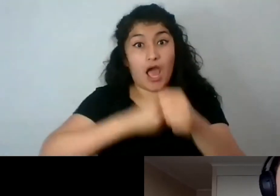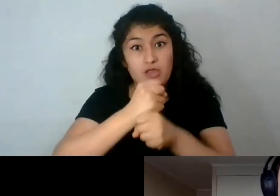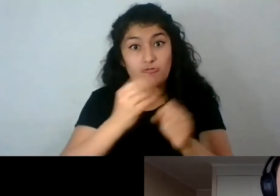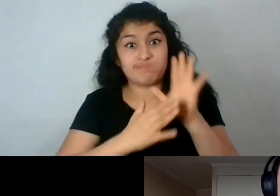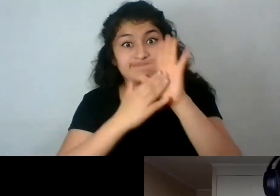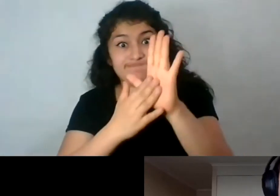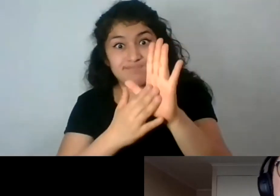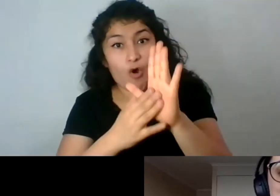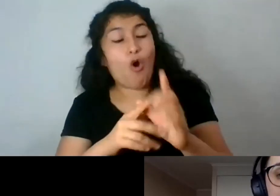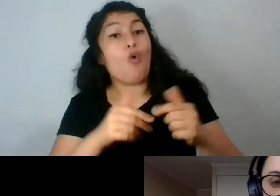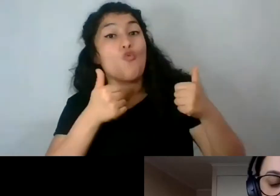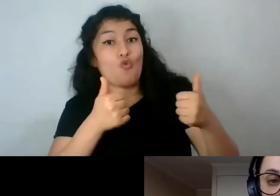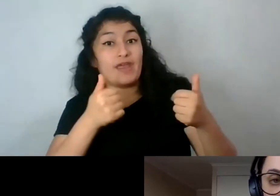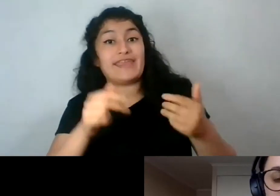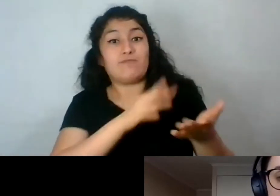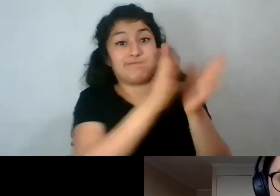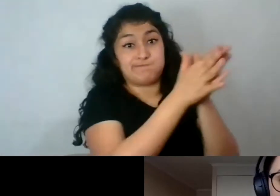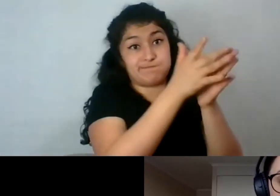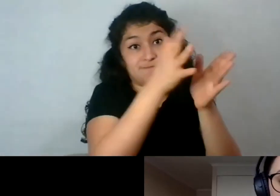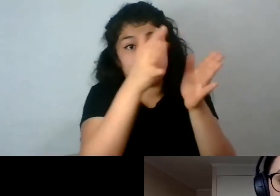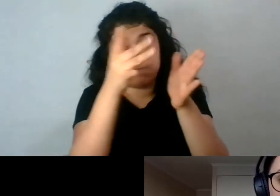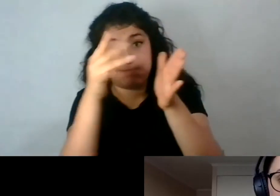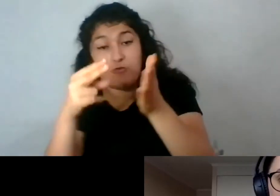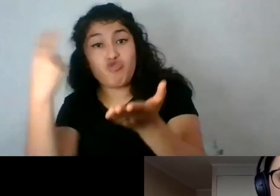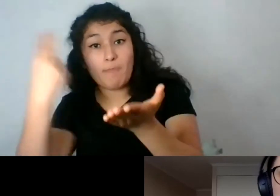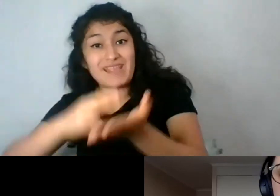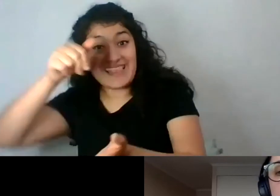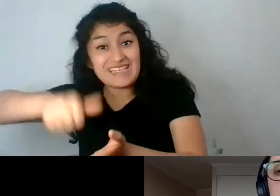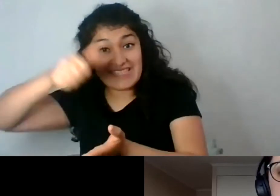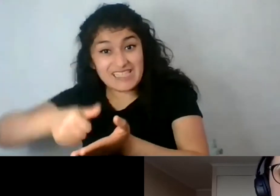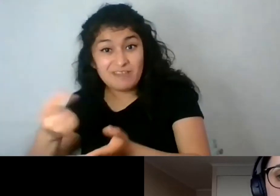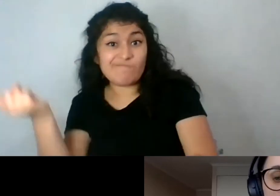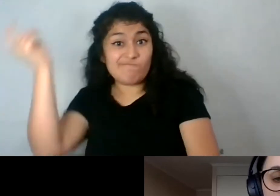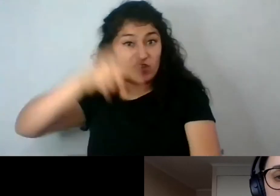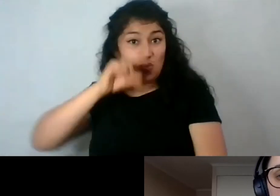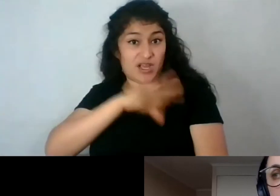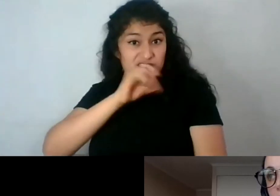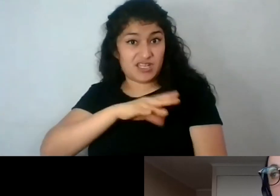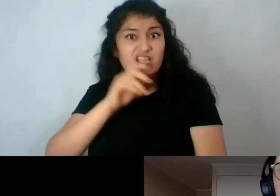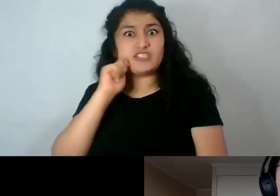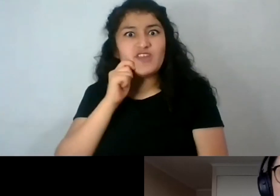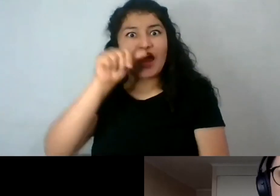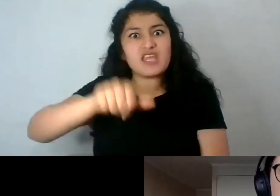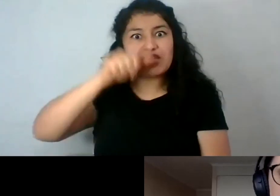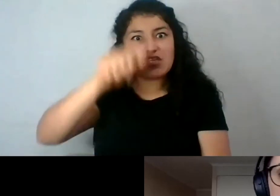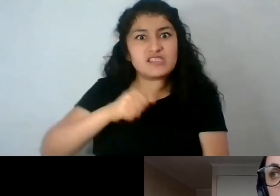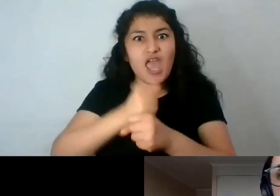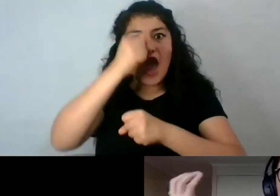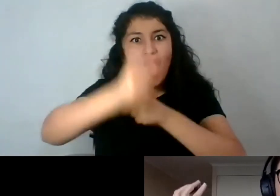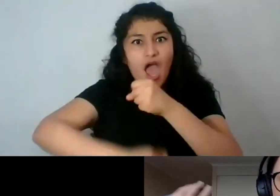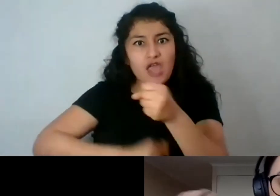recién el 2016 llegó a Chile. Y llegó 16 años después, ¿no? Porque costará